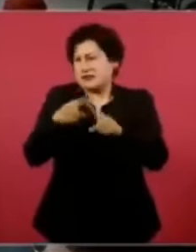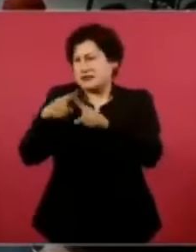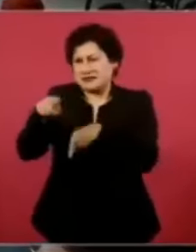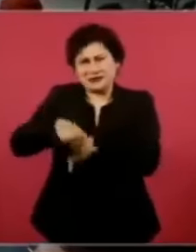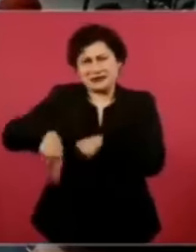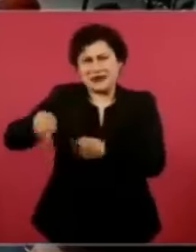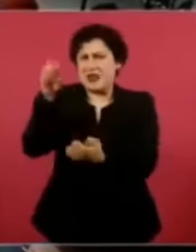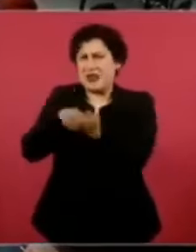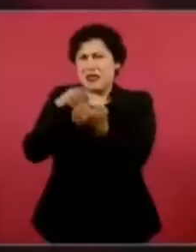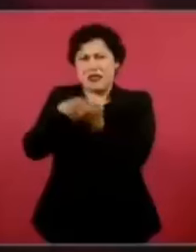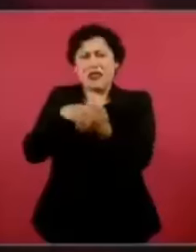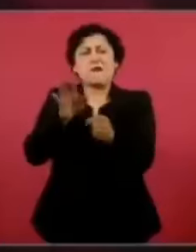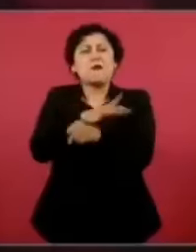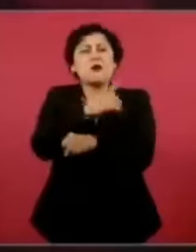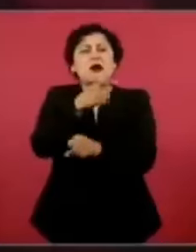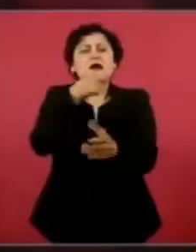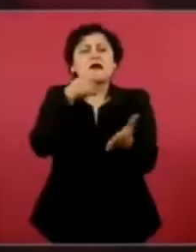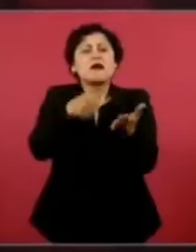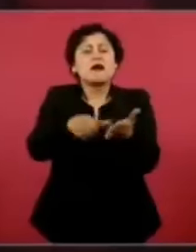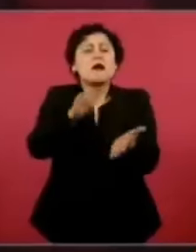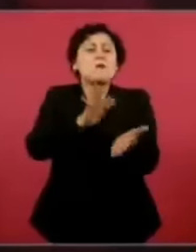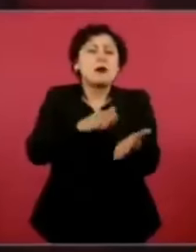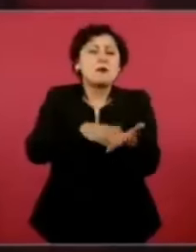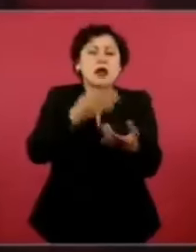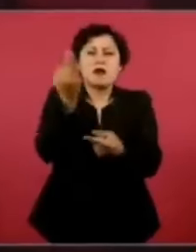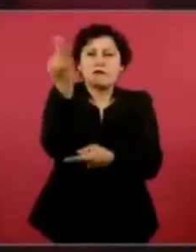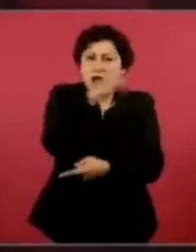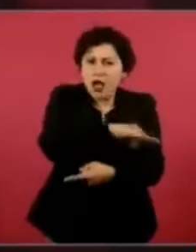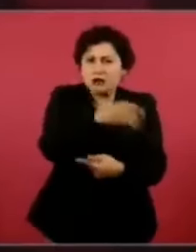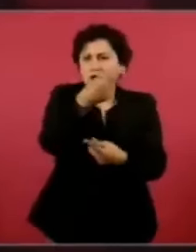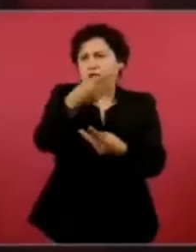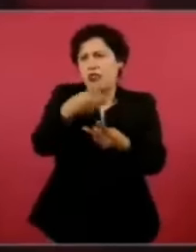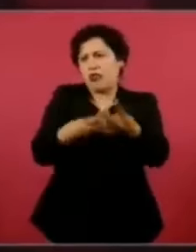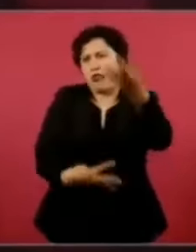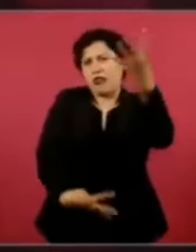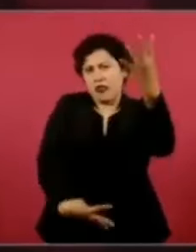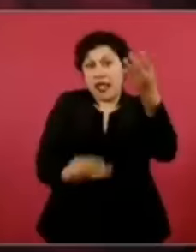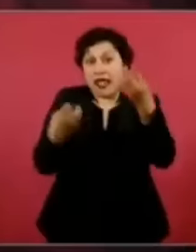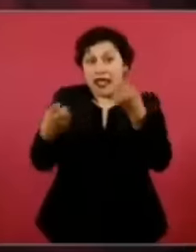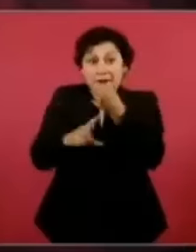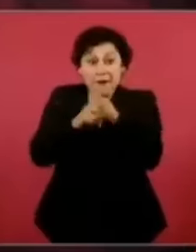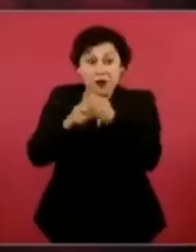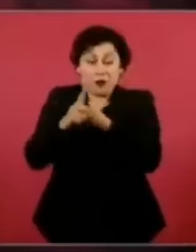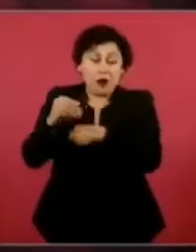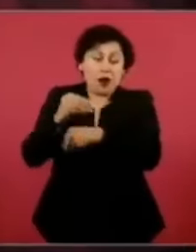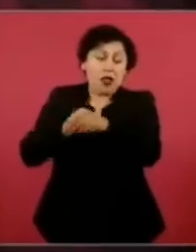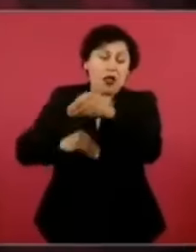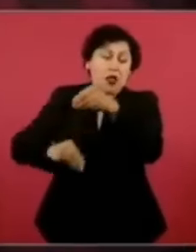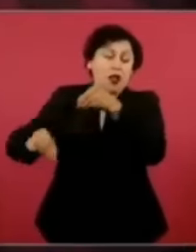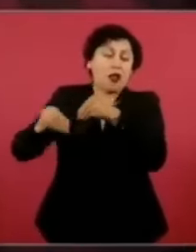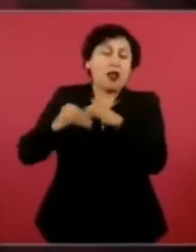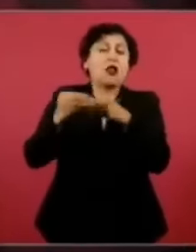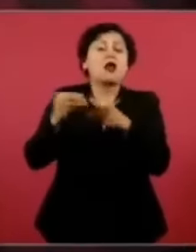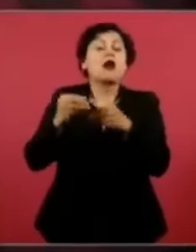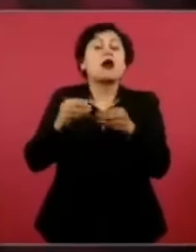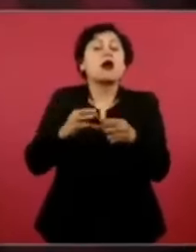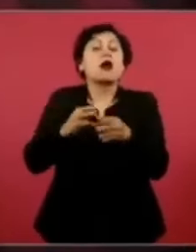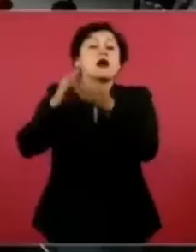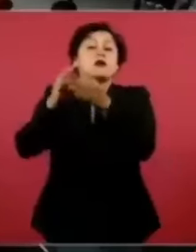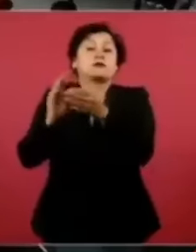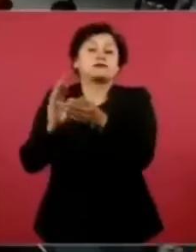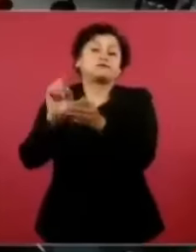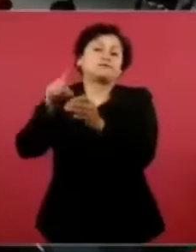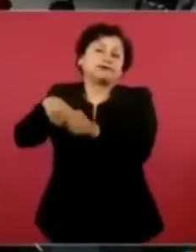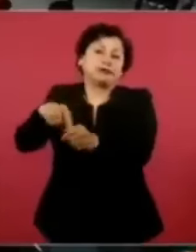y documentos y llegó a la Corte y me exigían